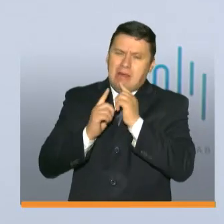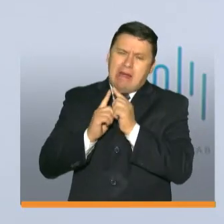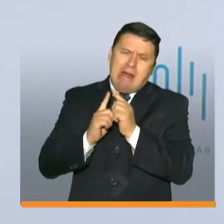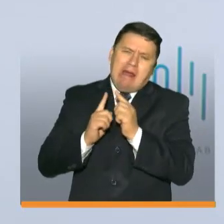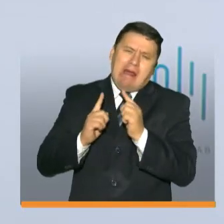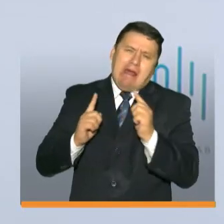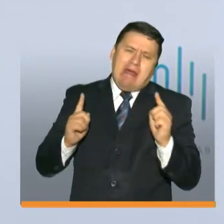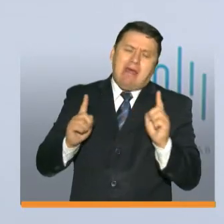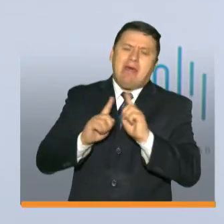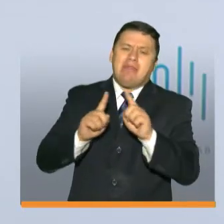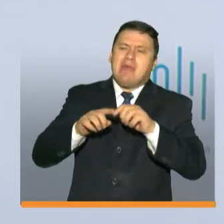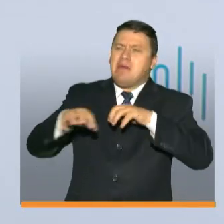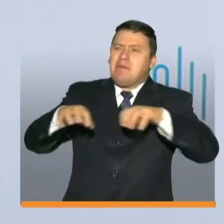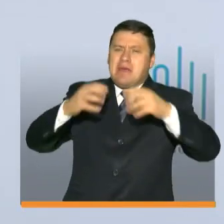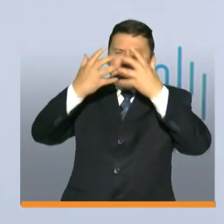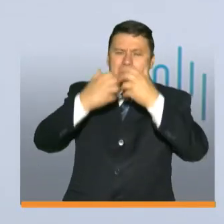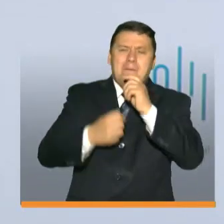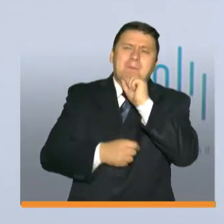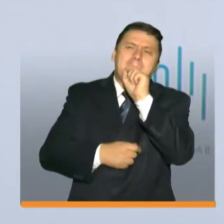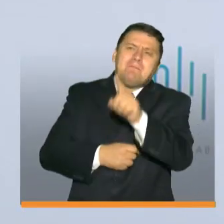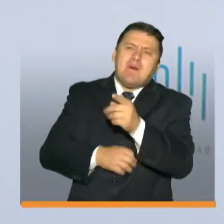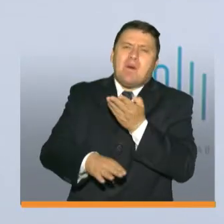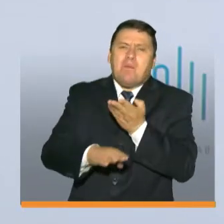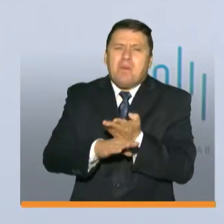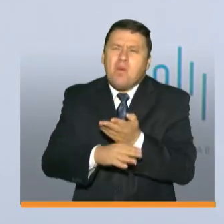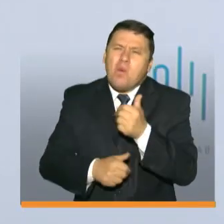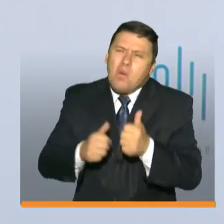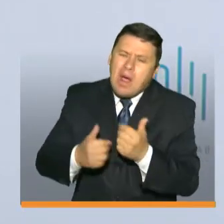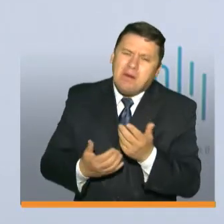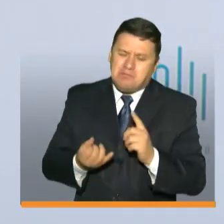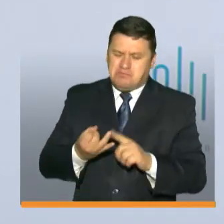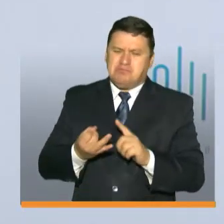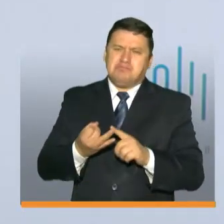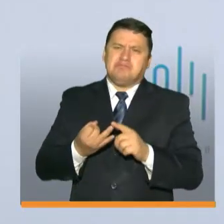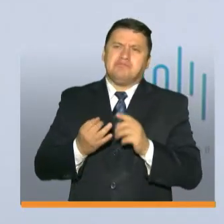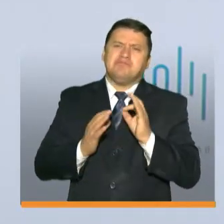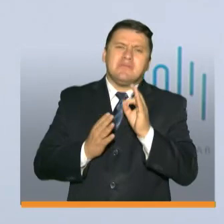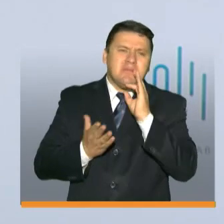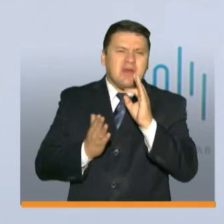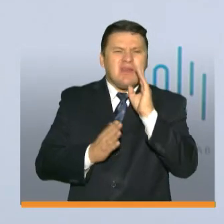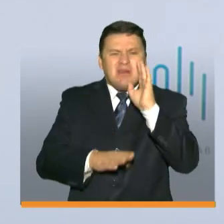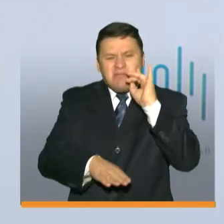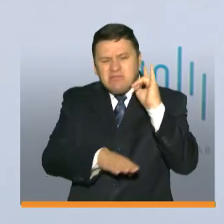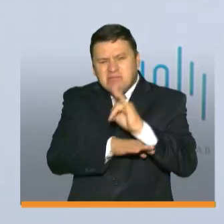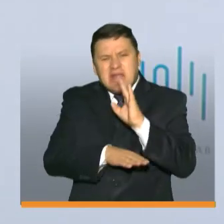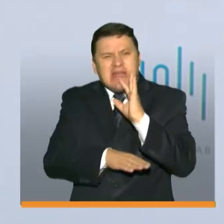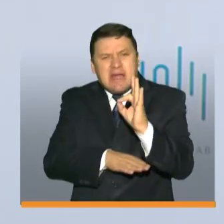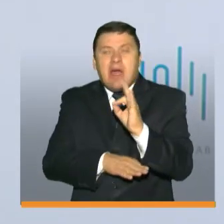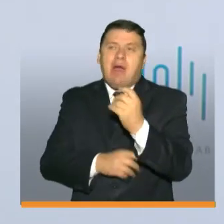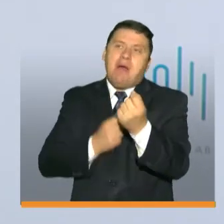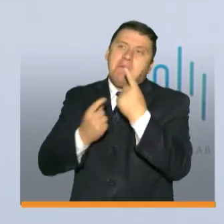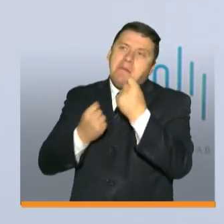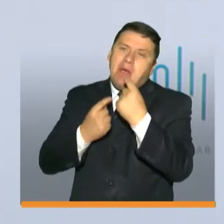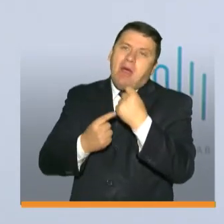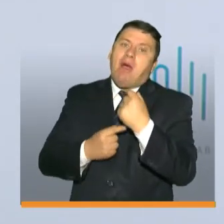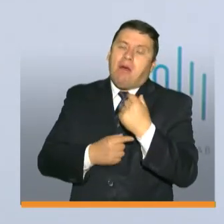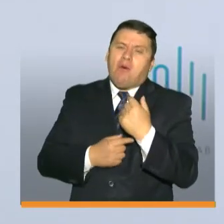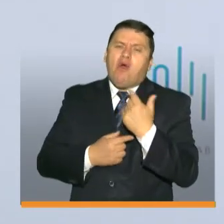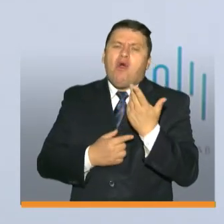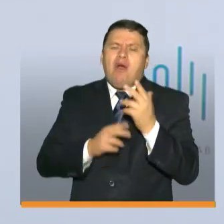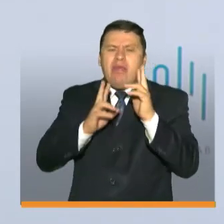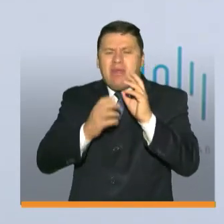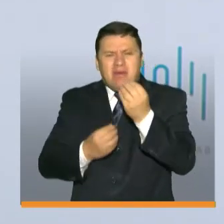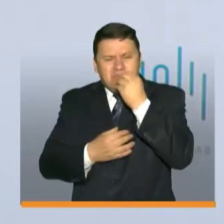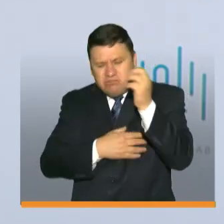exhaustiva, en donde diferentes gremios preguntaron sobre el propósito, preguntaron sobre los garantes de la campaña y nos preguntaban sobre incluso el